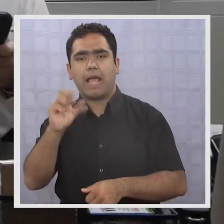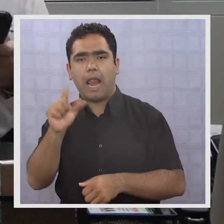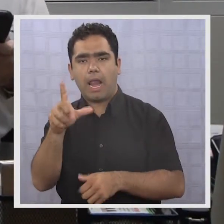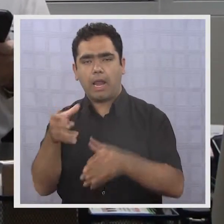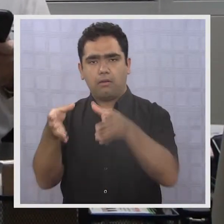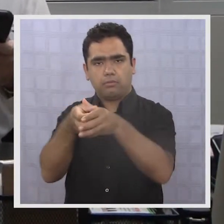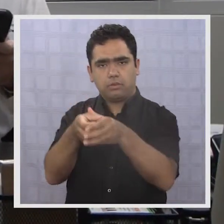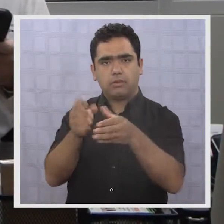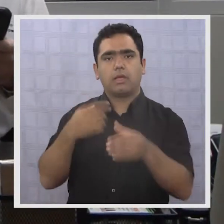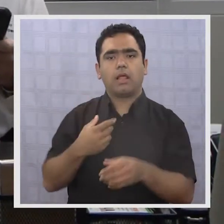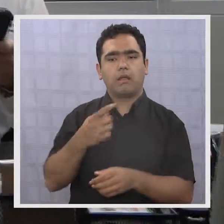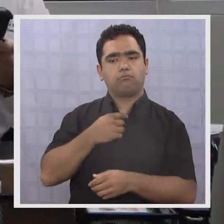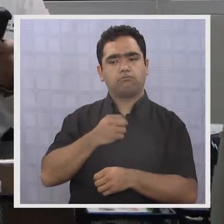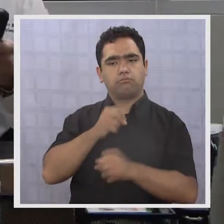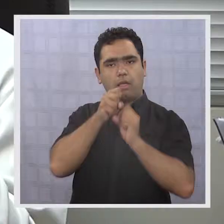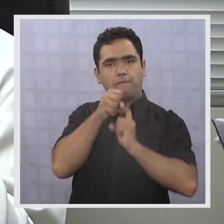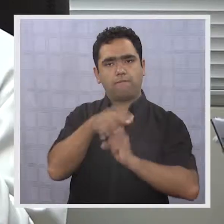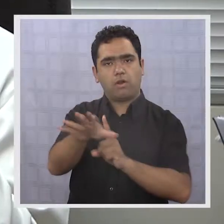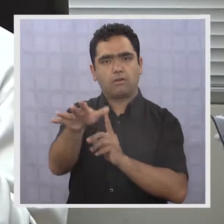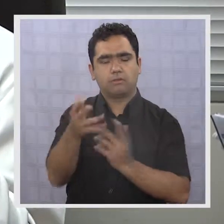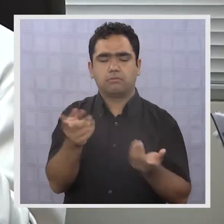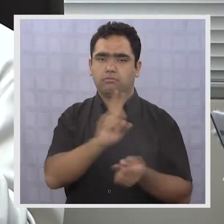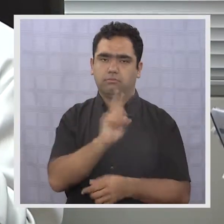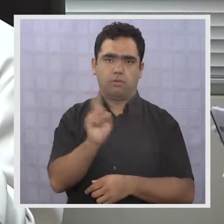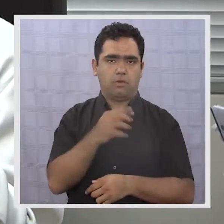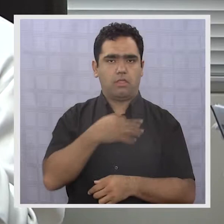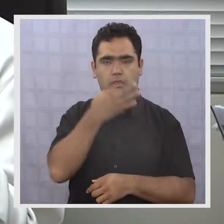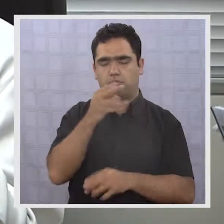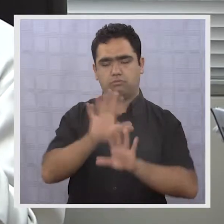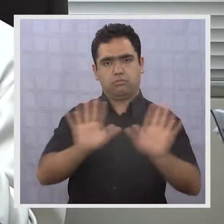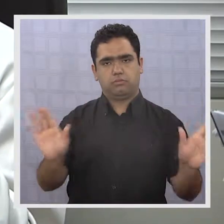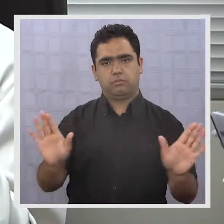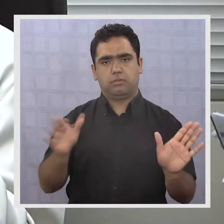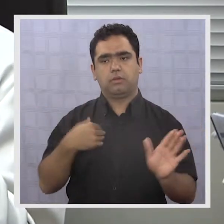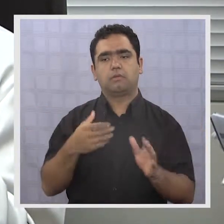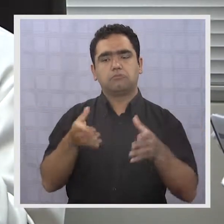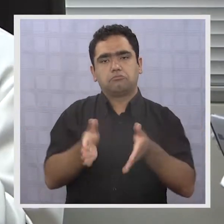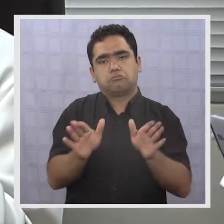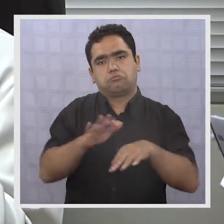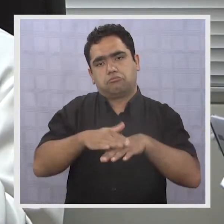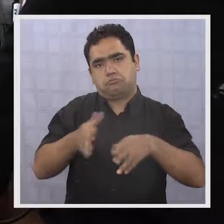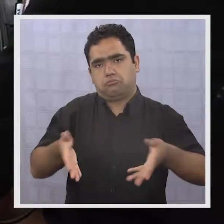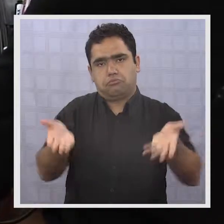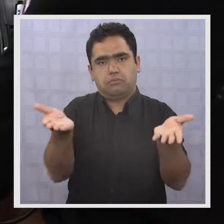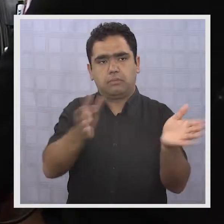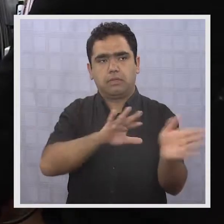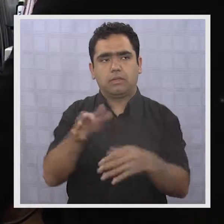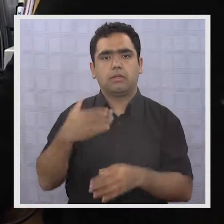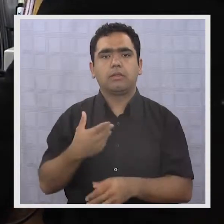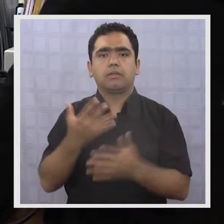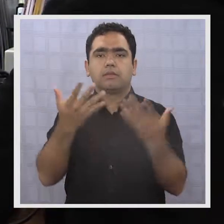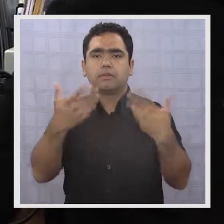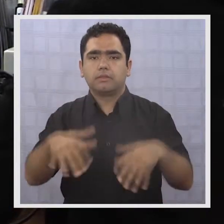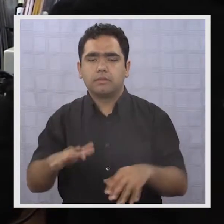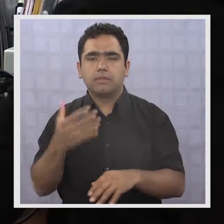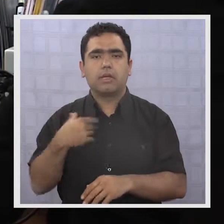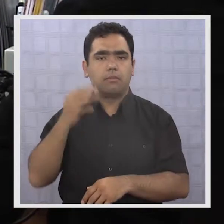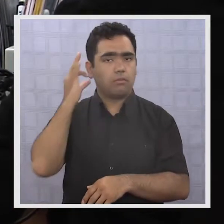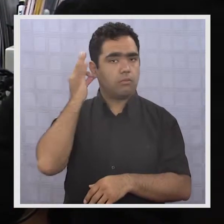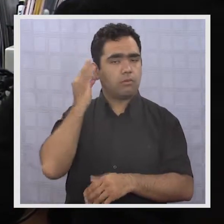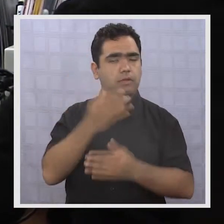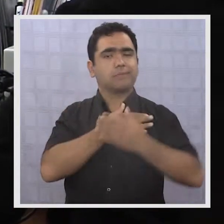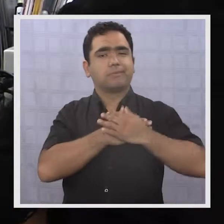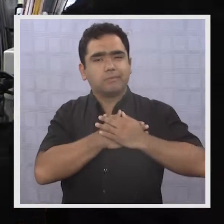democracia cristiana. Liendo aseguró que espera integrar a Soria en caso de ganar las primarias, al ya contar la candidata presidencial del bloque, Michelle